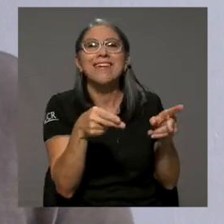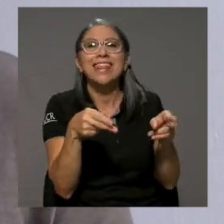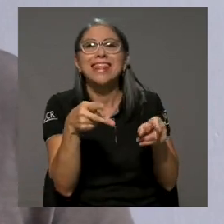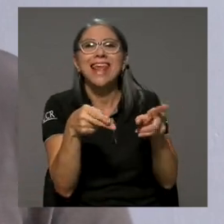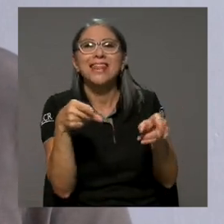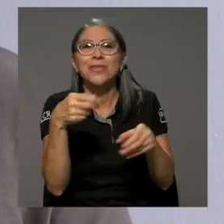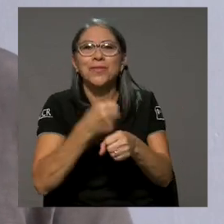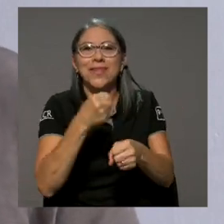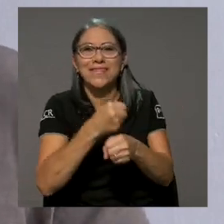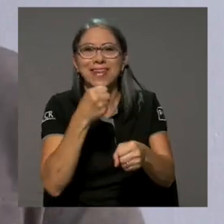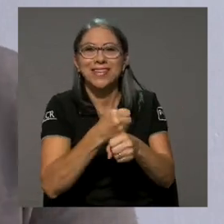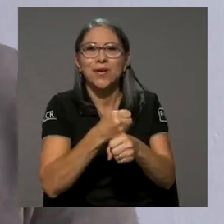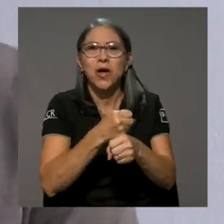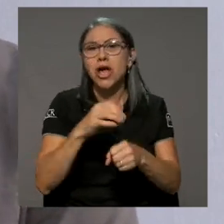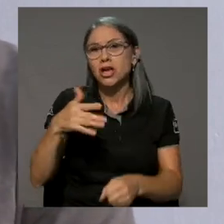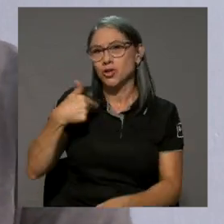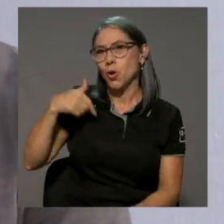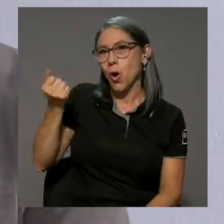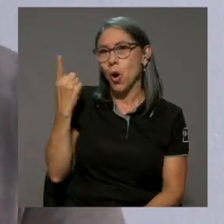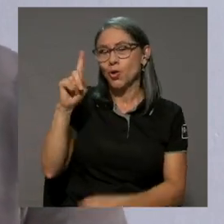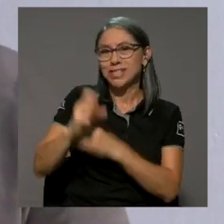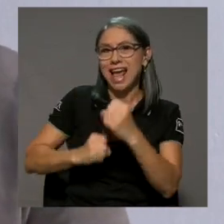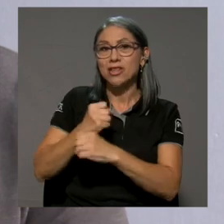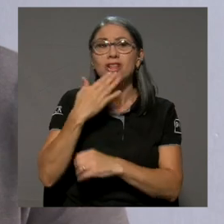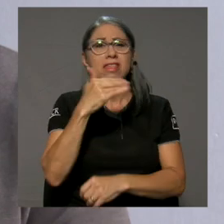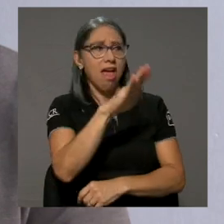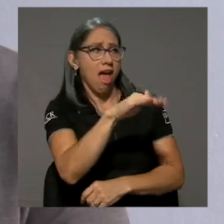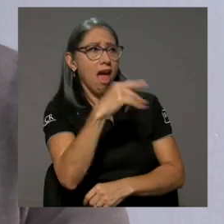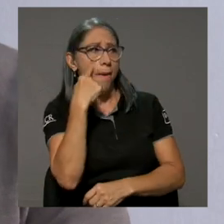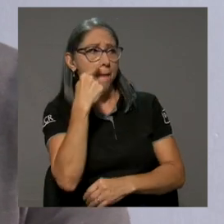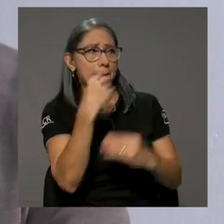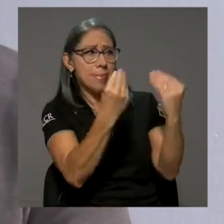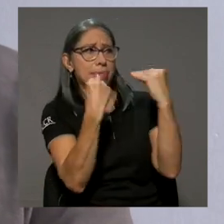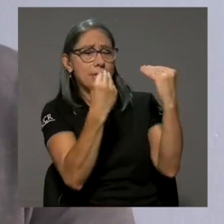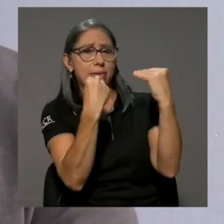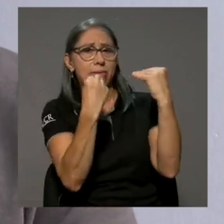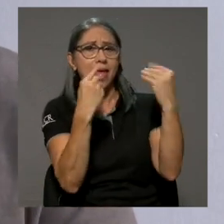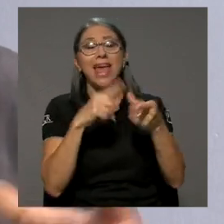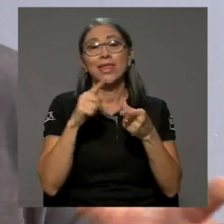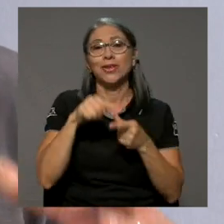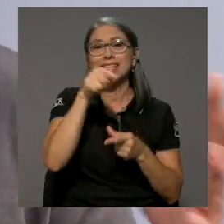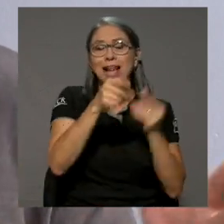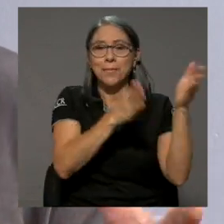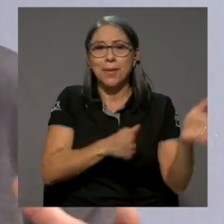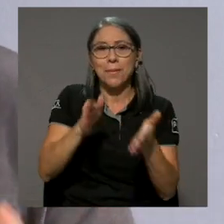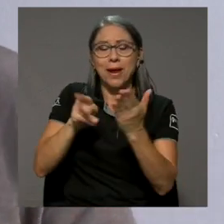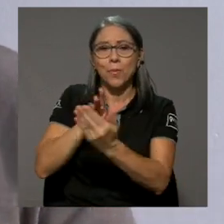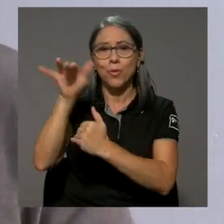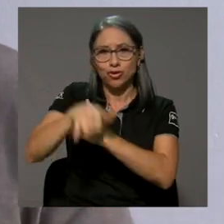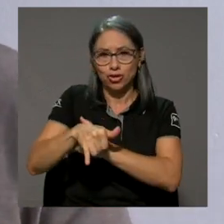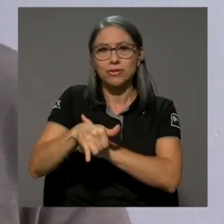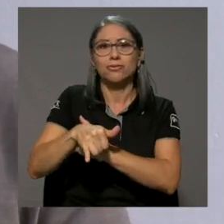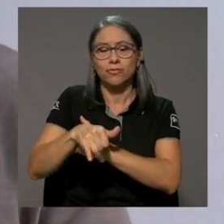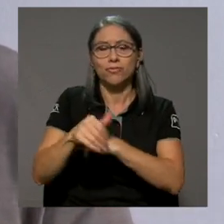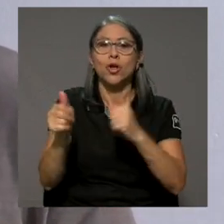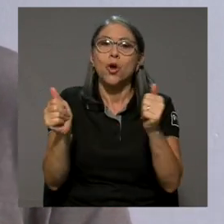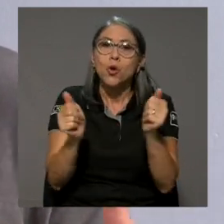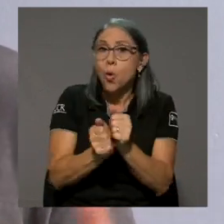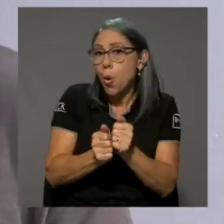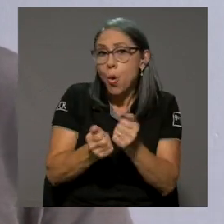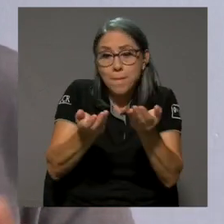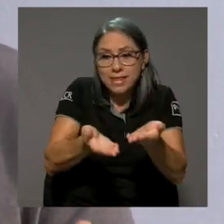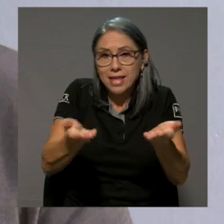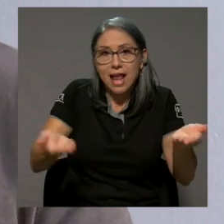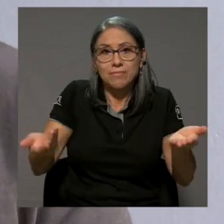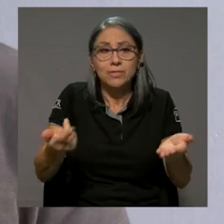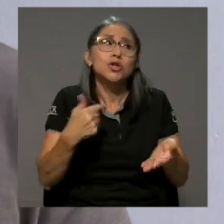él estaba editando, y yo a los 10, 11 años le pedí que me enseñara. Entonces él preparó un proyecto con